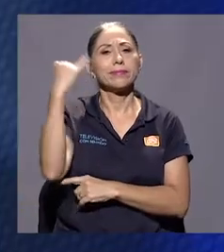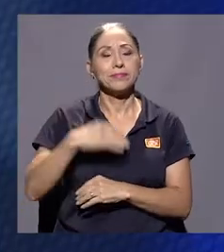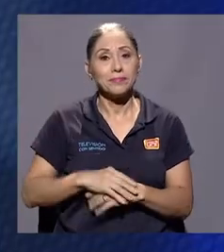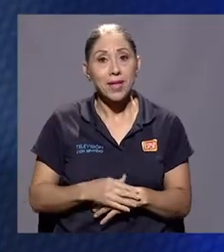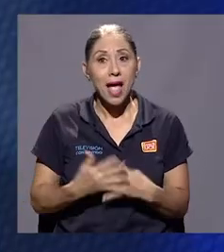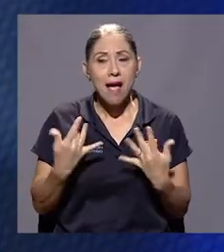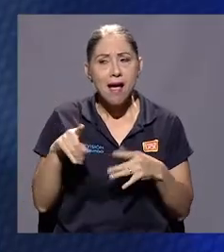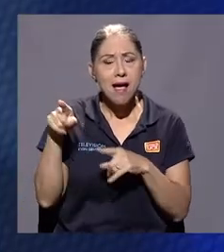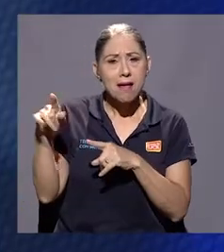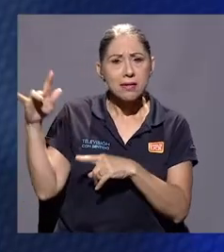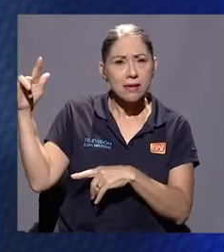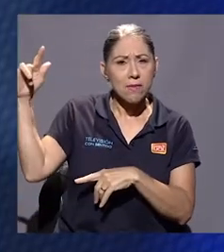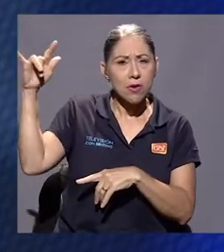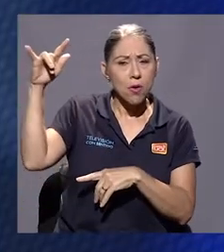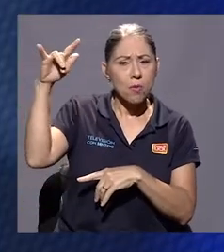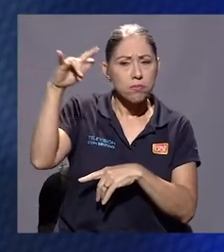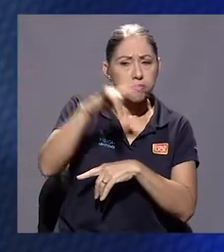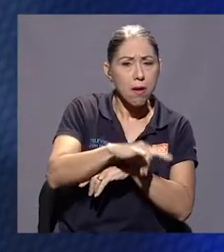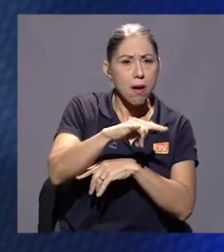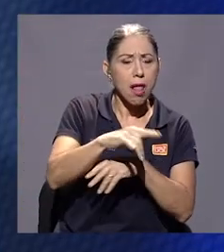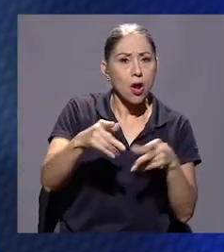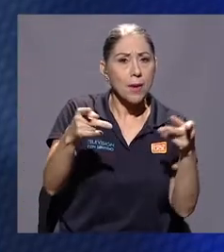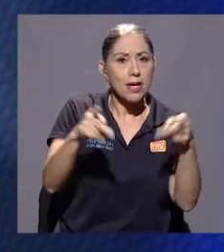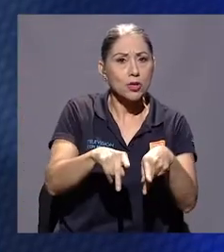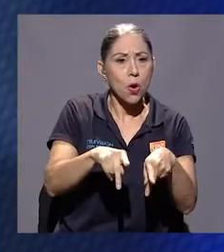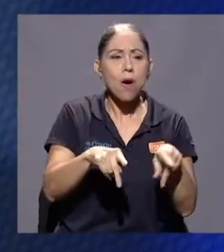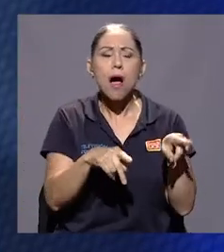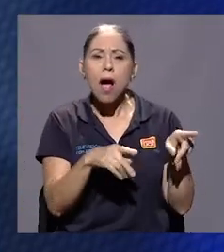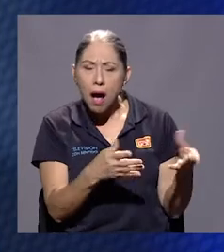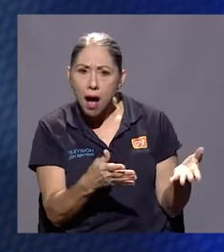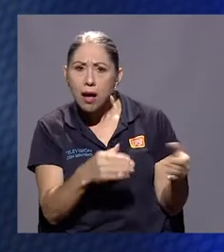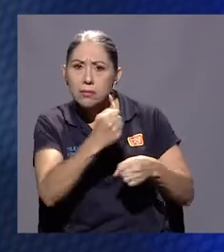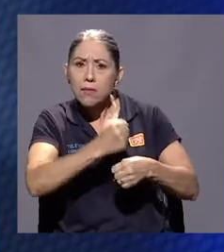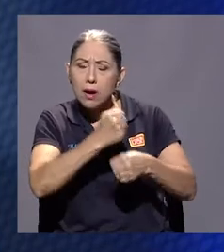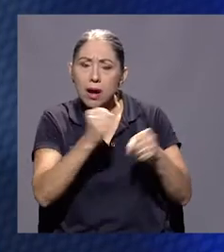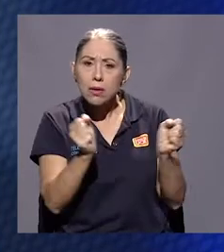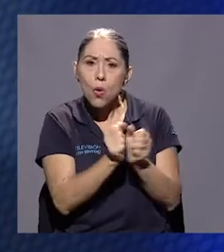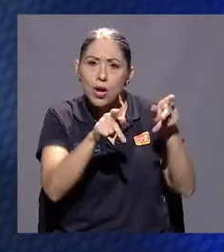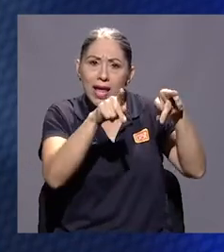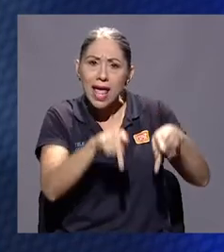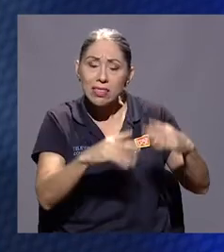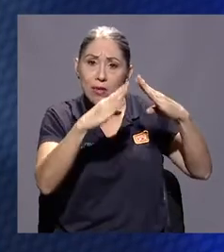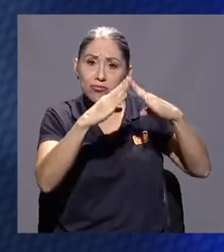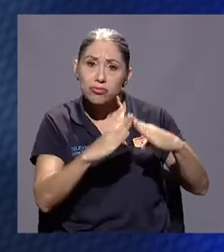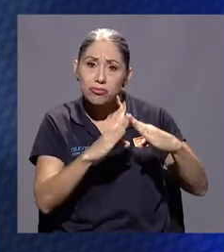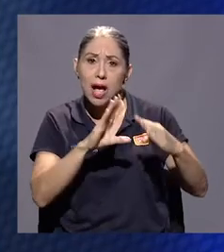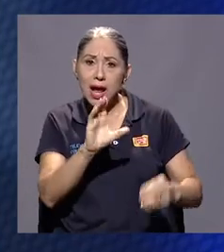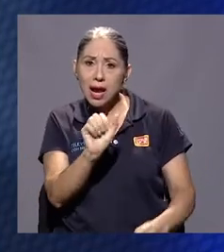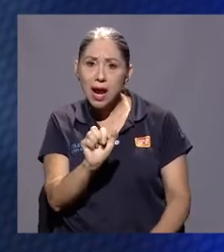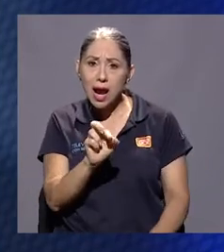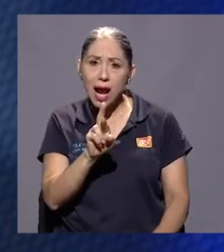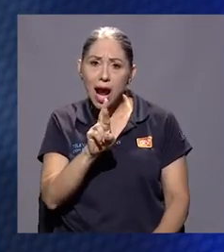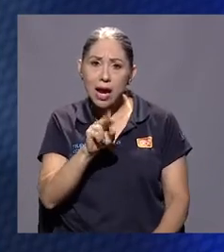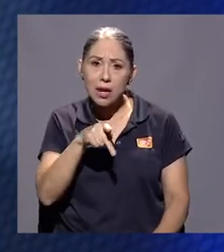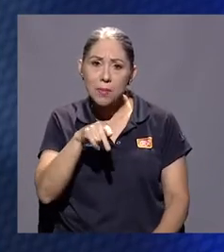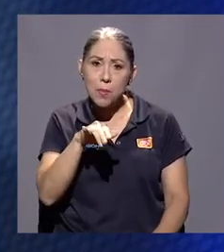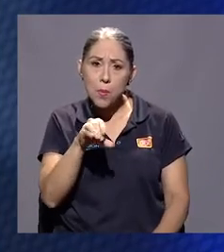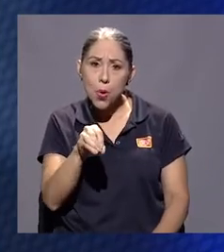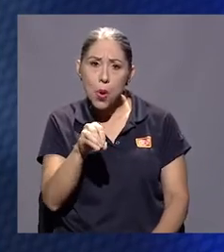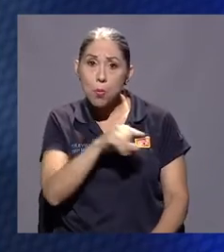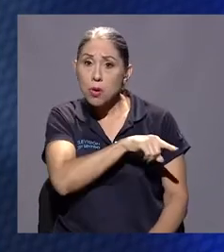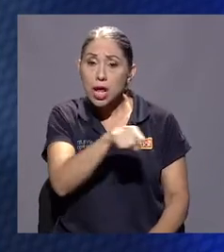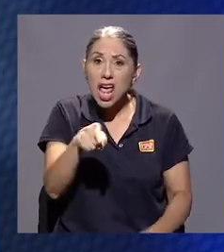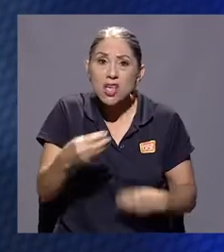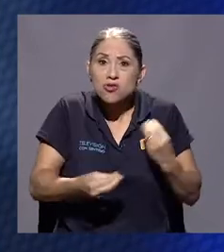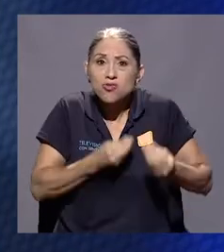del avión, esa historia, ¿no es cierto?, con trabajar con gente de la Carpio también. Porque ellos habían vivido esa historia